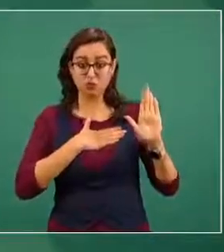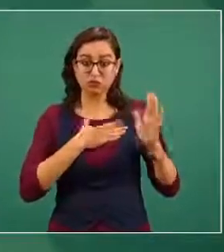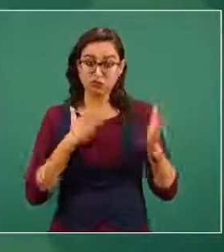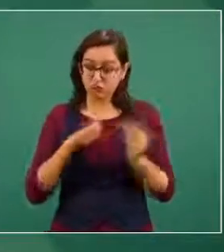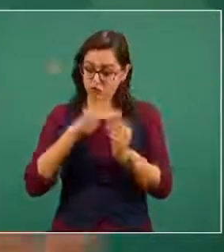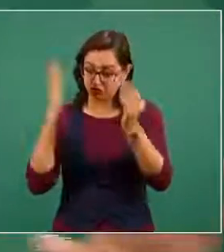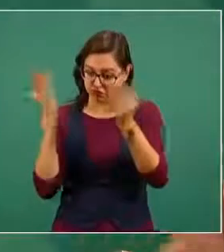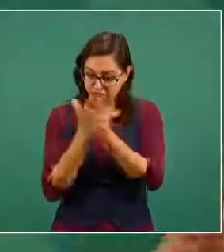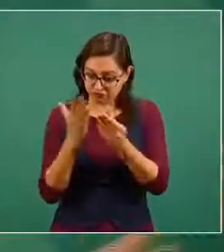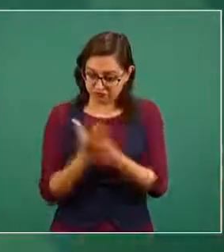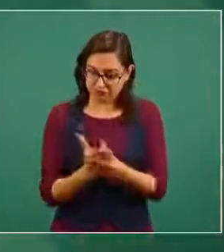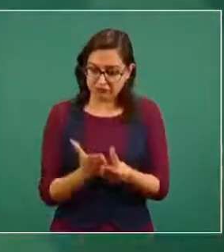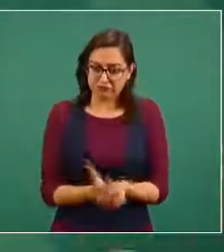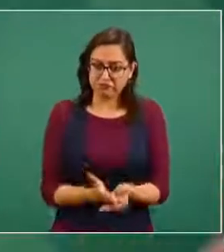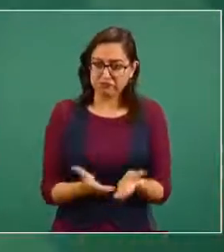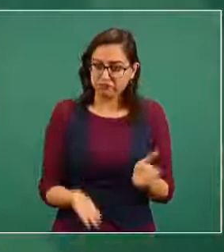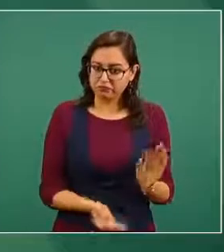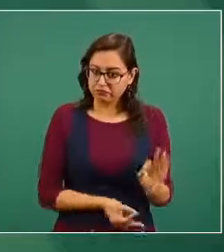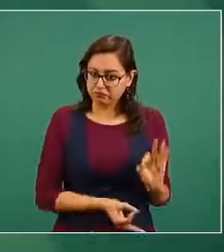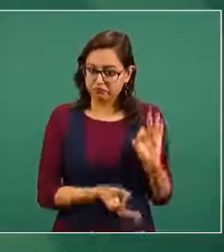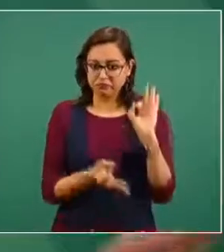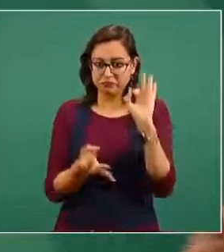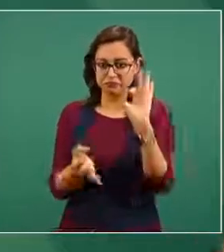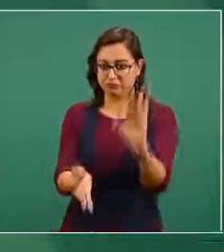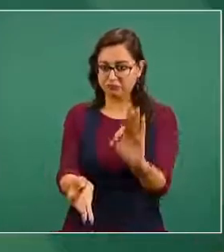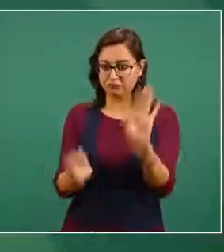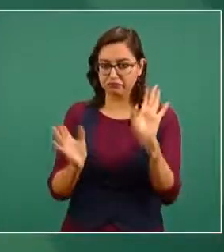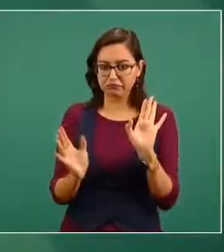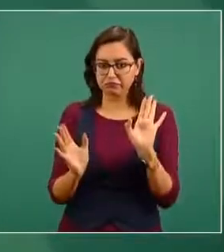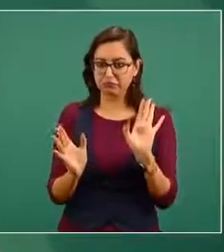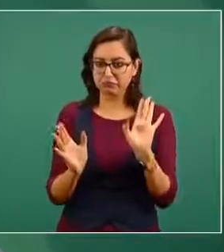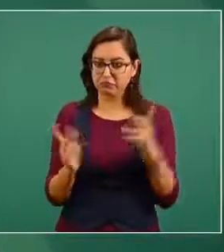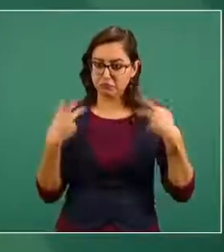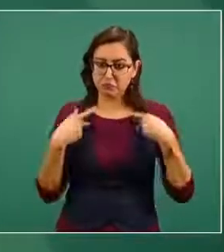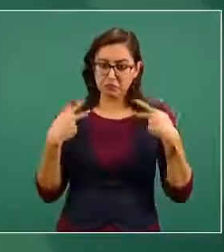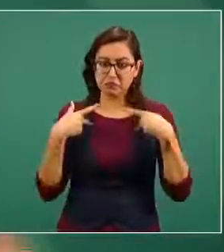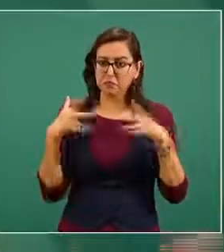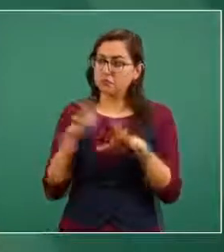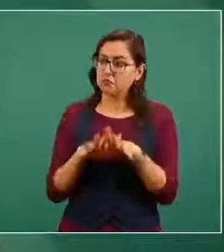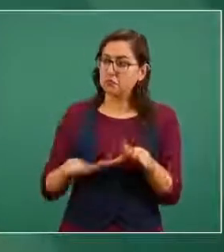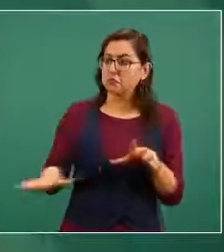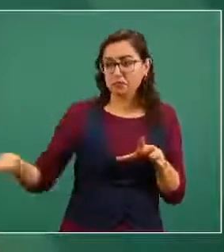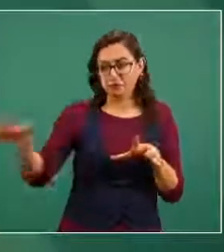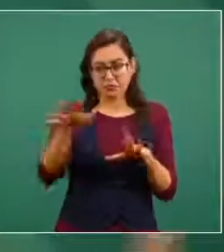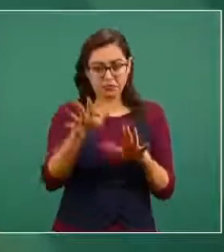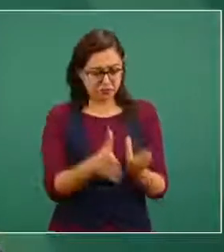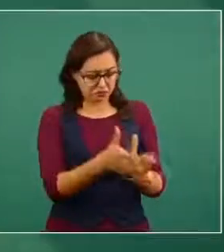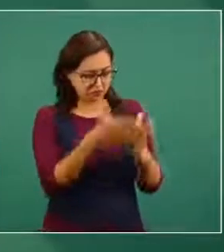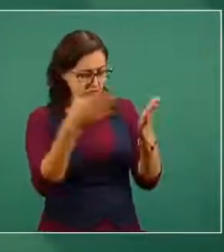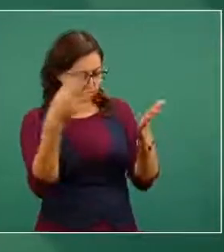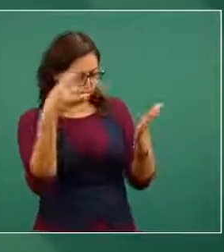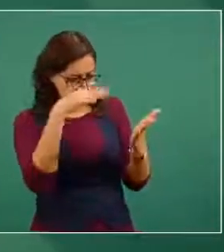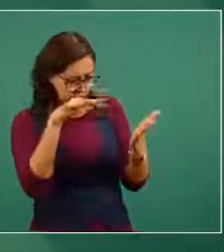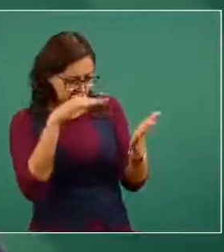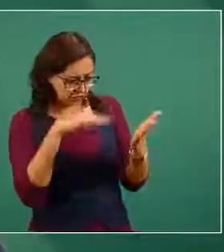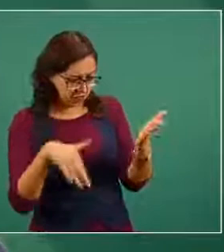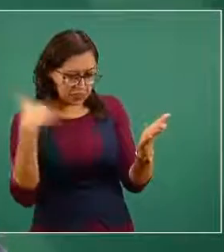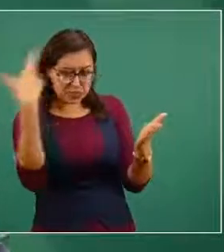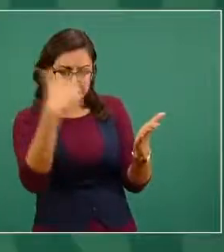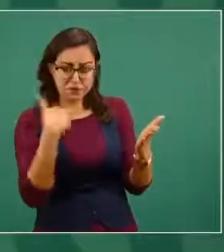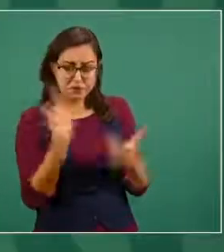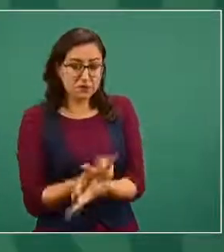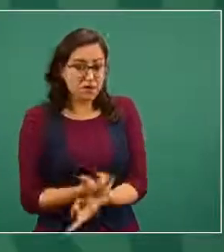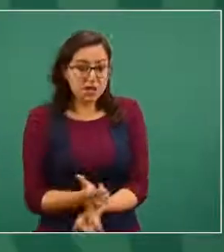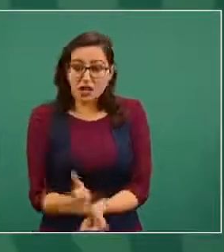que ahí en las redes sociales esté el expediente lo revise quien